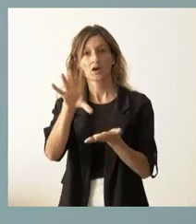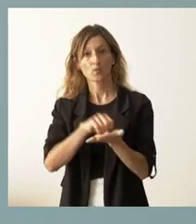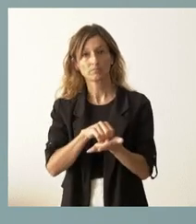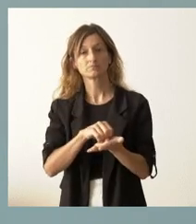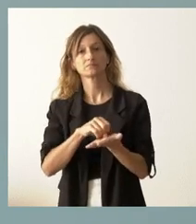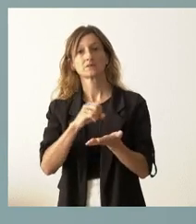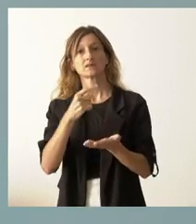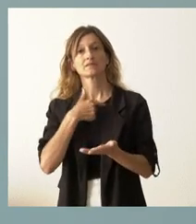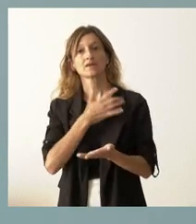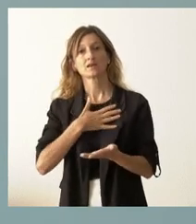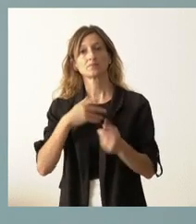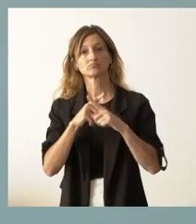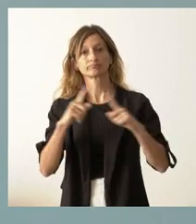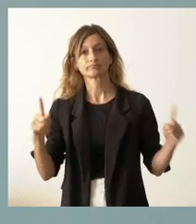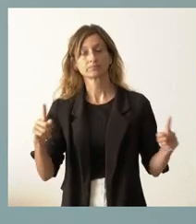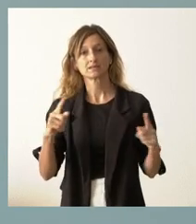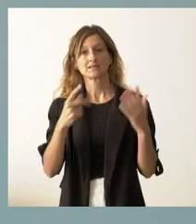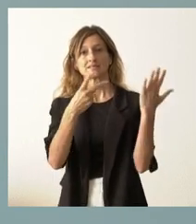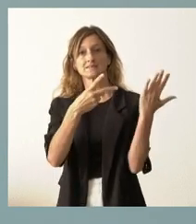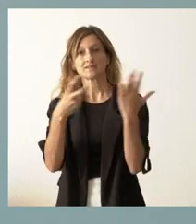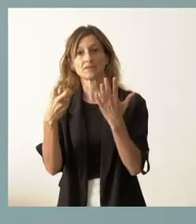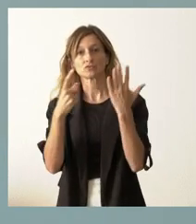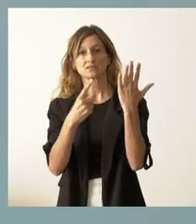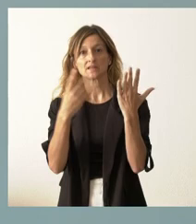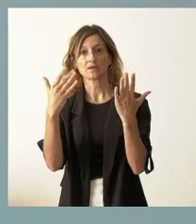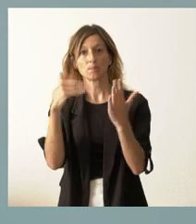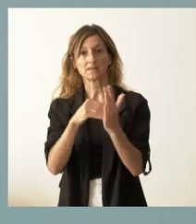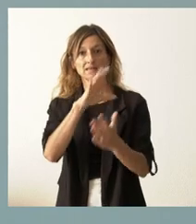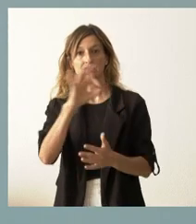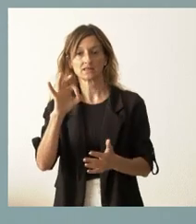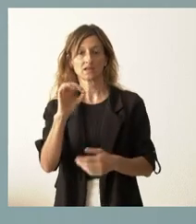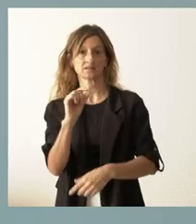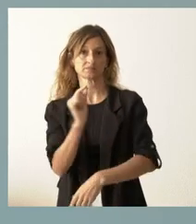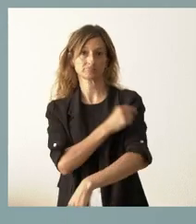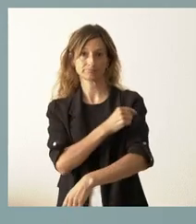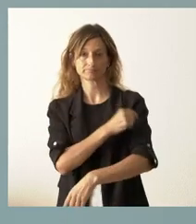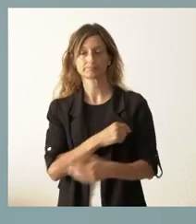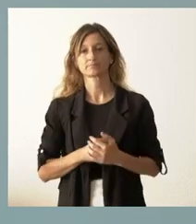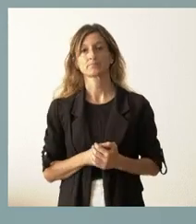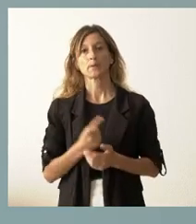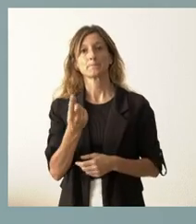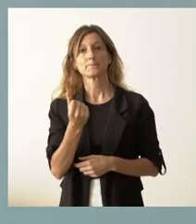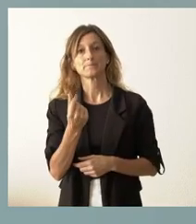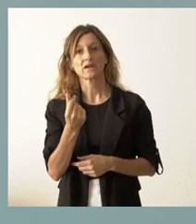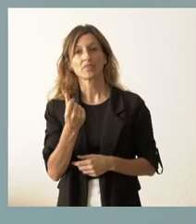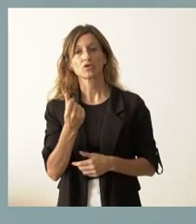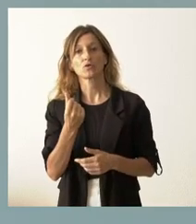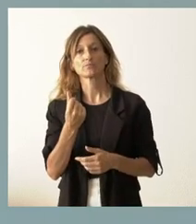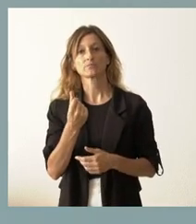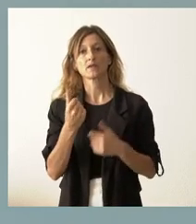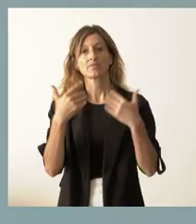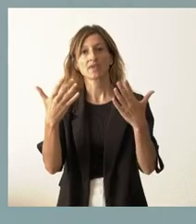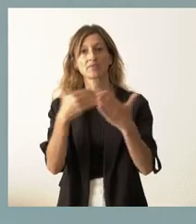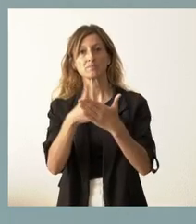este ejercicio de un total de 765.500 dosis, con un coste que supera los 10